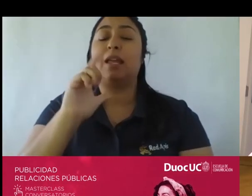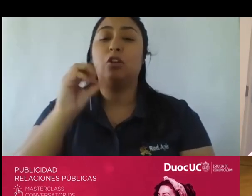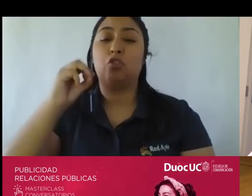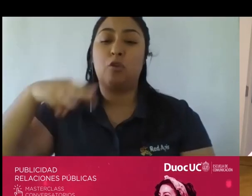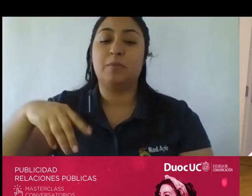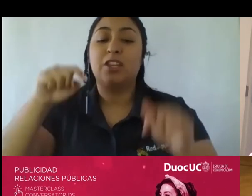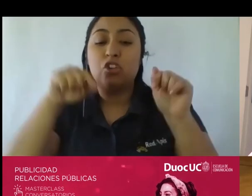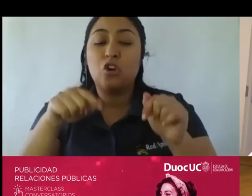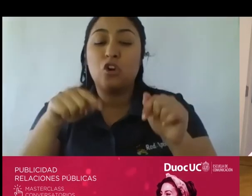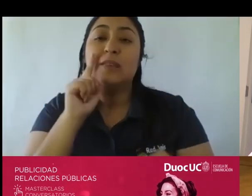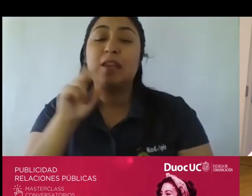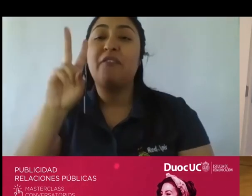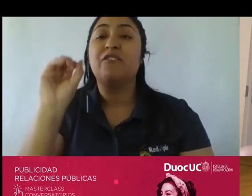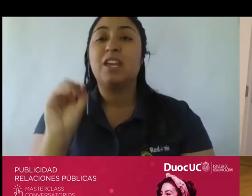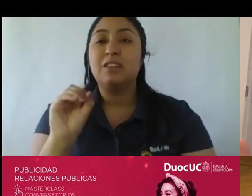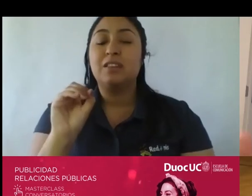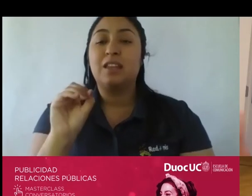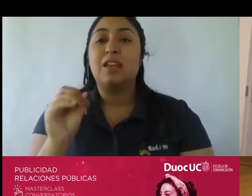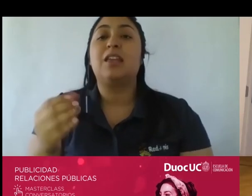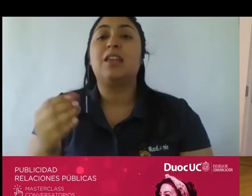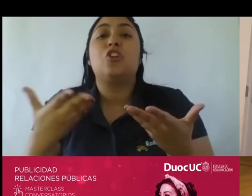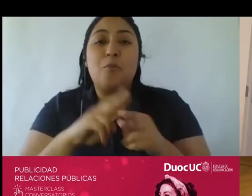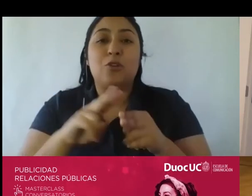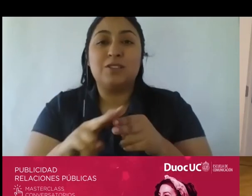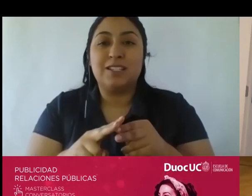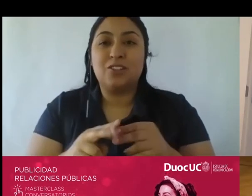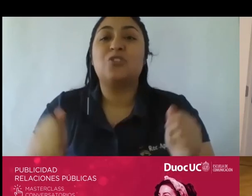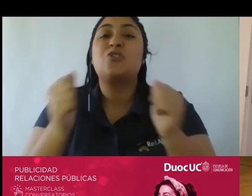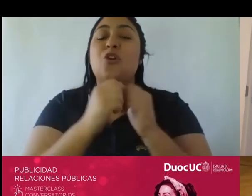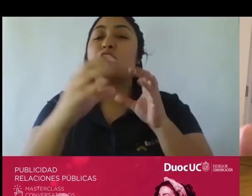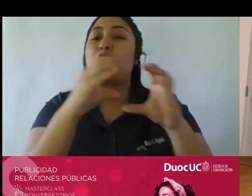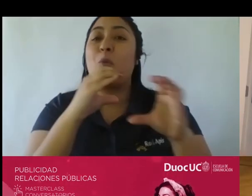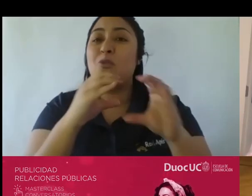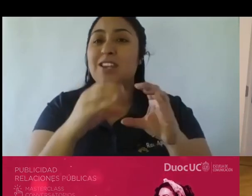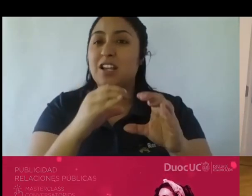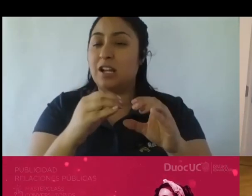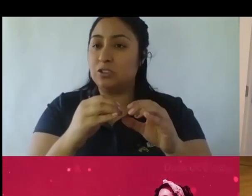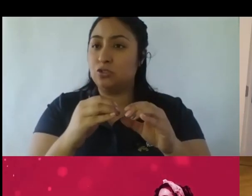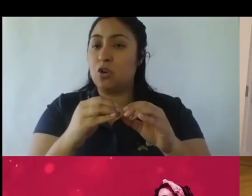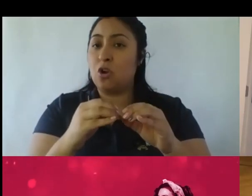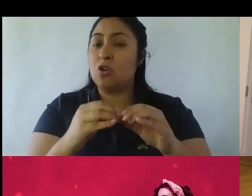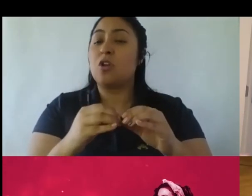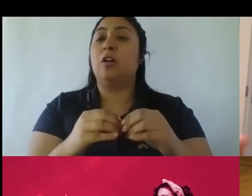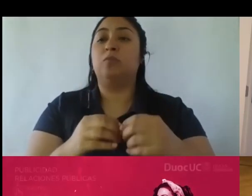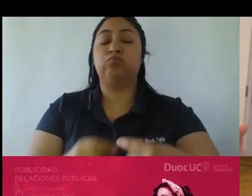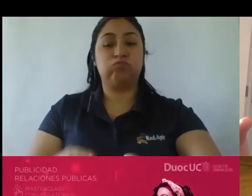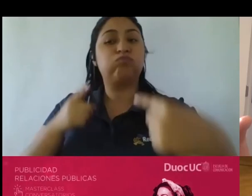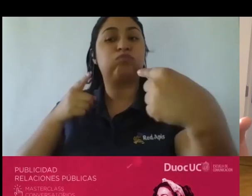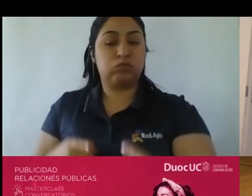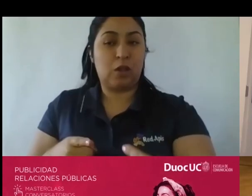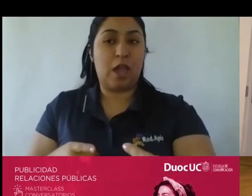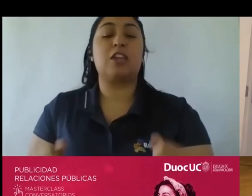¿y cómo lo hicieron? con una comunicación o sea ¿cómo lo hicieron? lo hicieron con una comunicación agresiva y lo hicieron con un paquete por así decirlo de